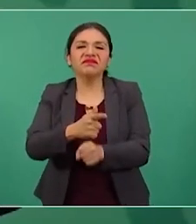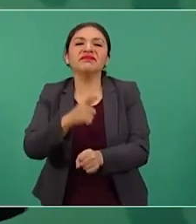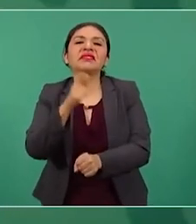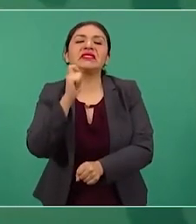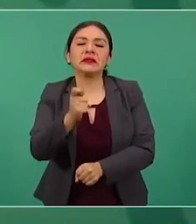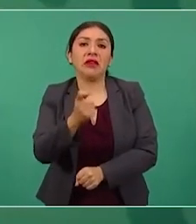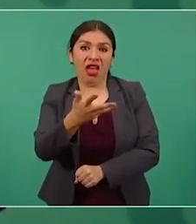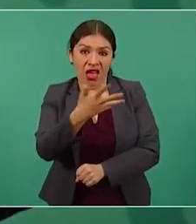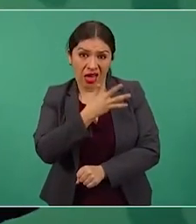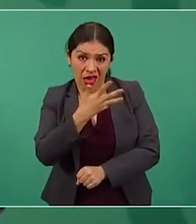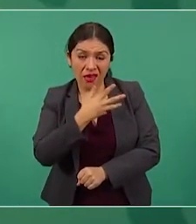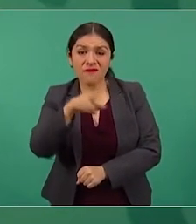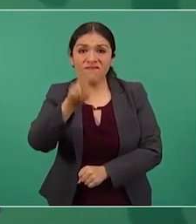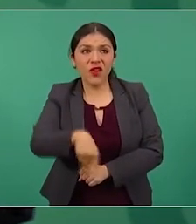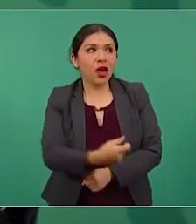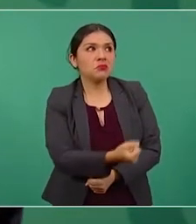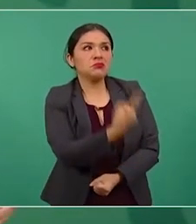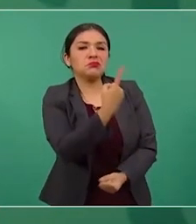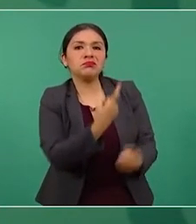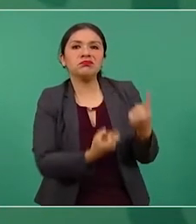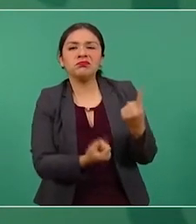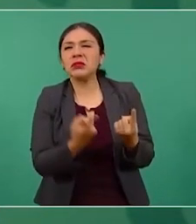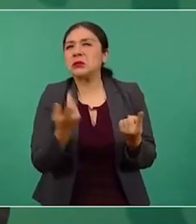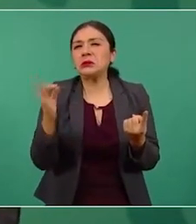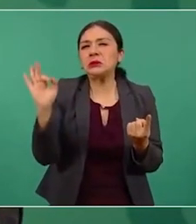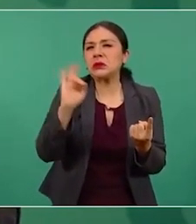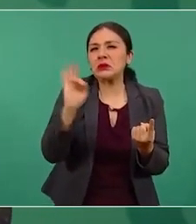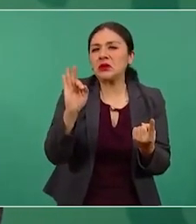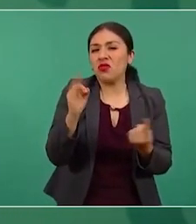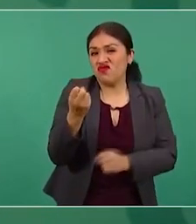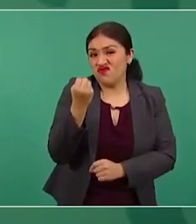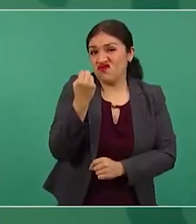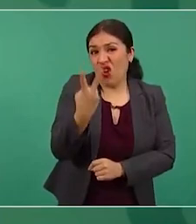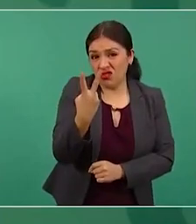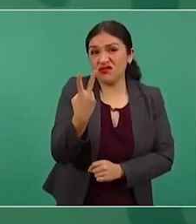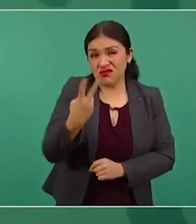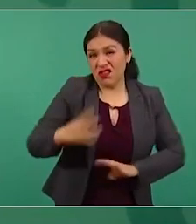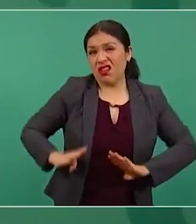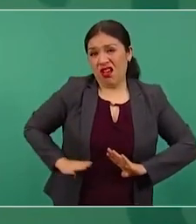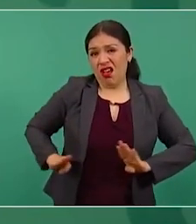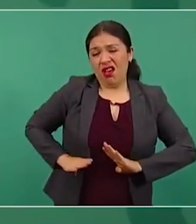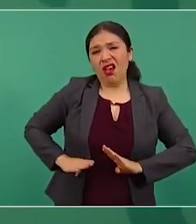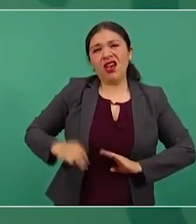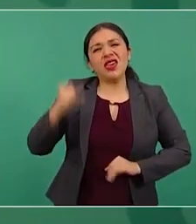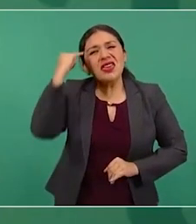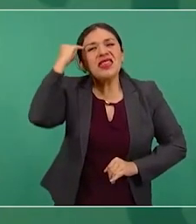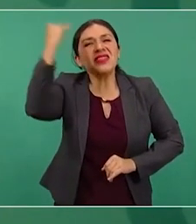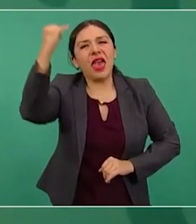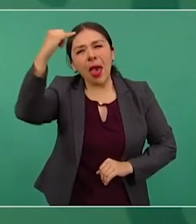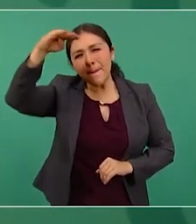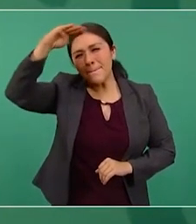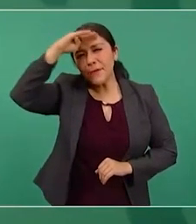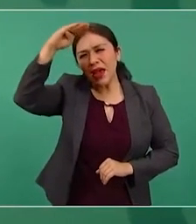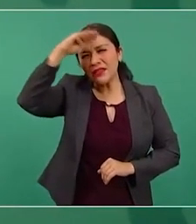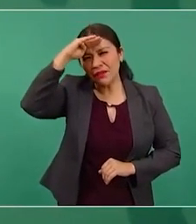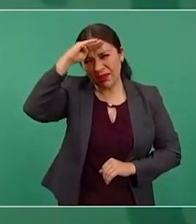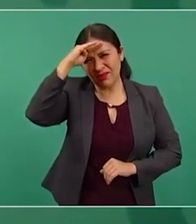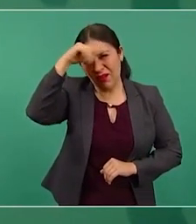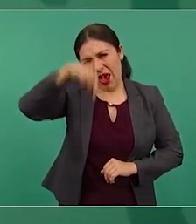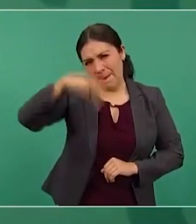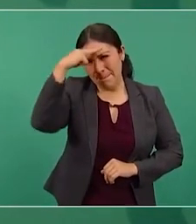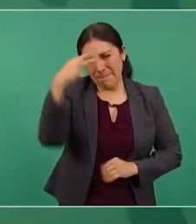existen cuando menos dos grandes corrientes de pensamiento en México,